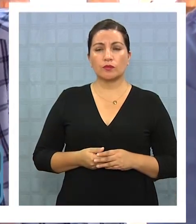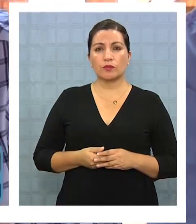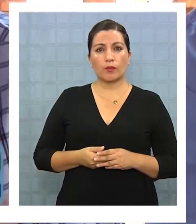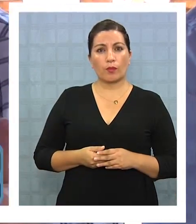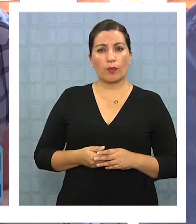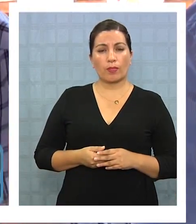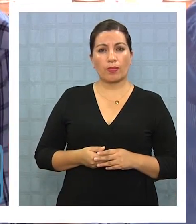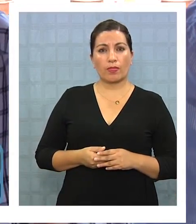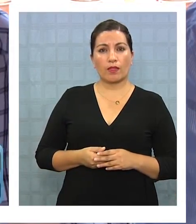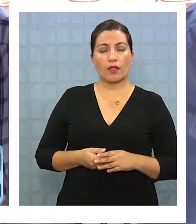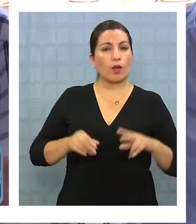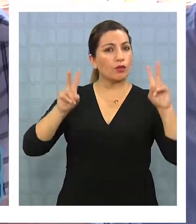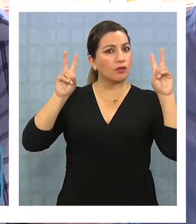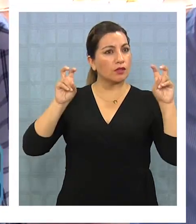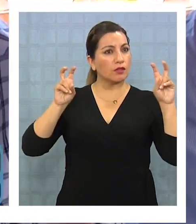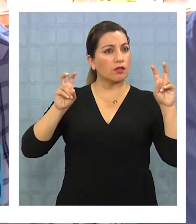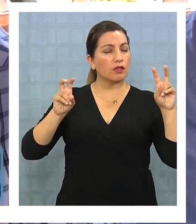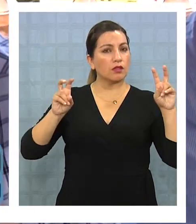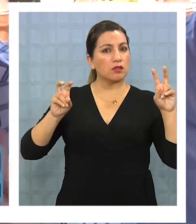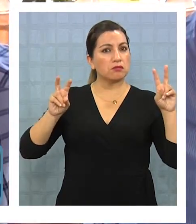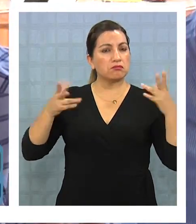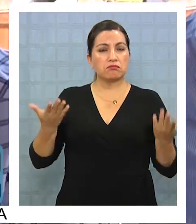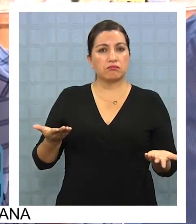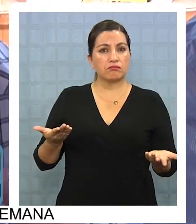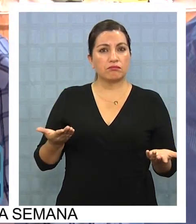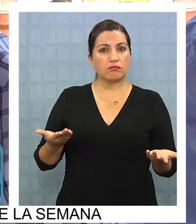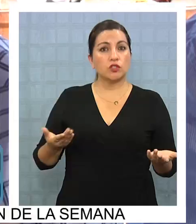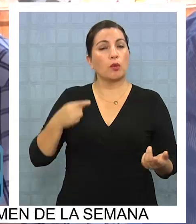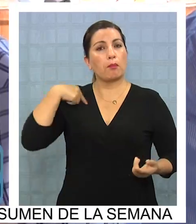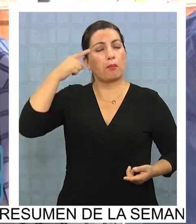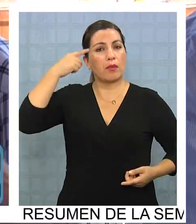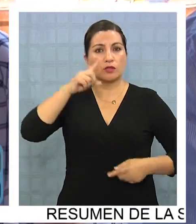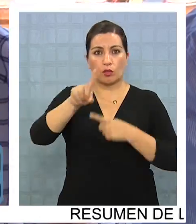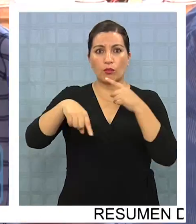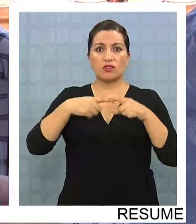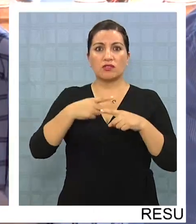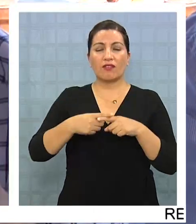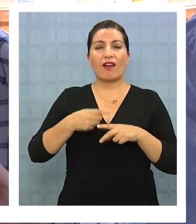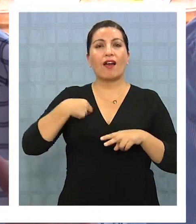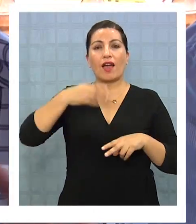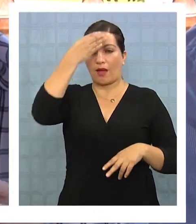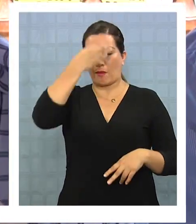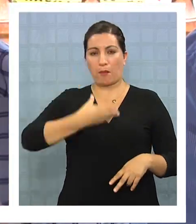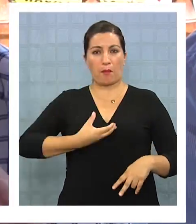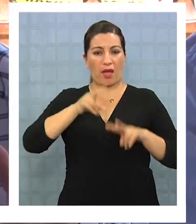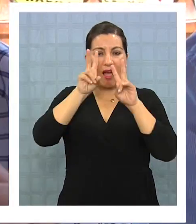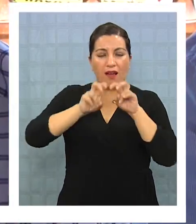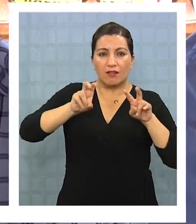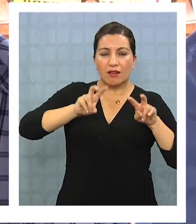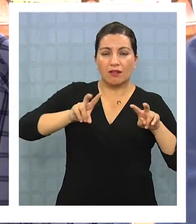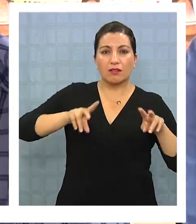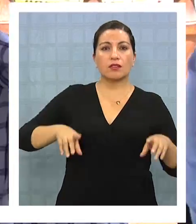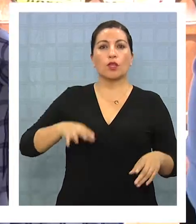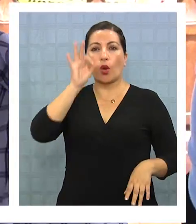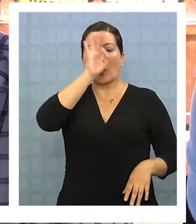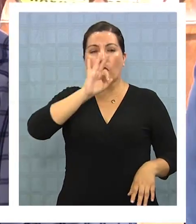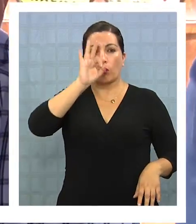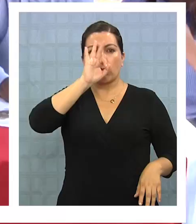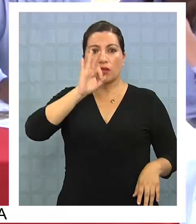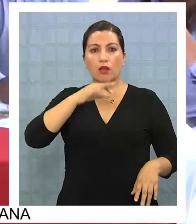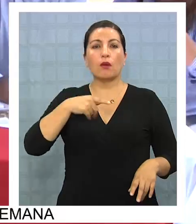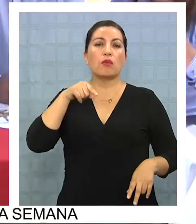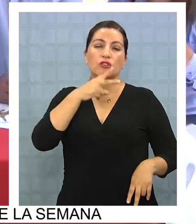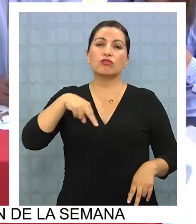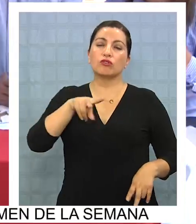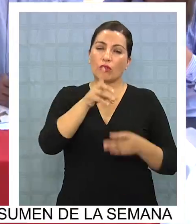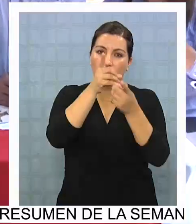puedo... Pero respecto a un analista, bueno, me parece positivo que haya analistas políticos que den su opinión, estamos en democracia y que se expresen todos los puntos de